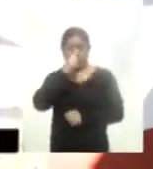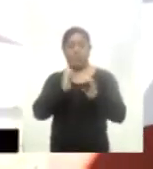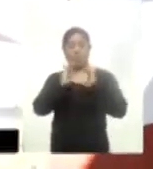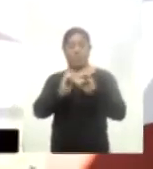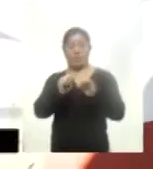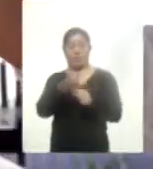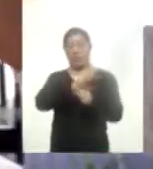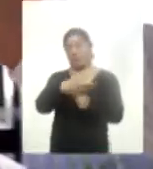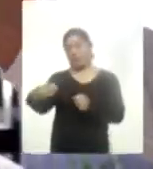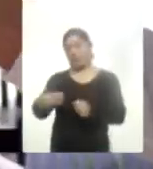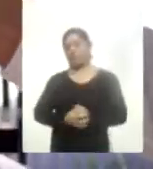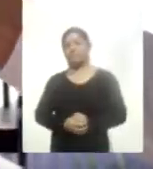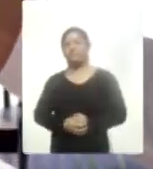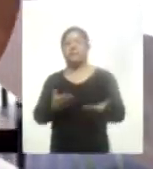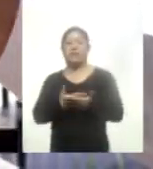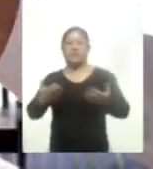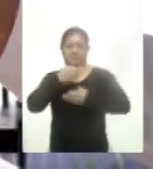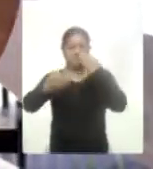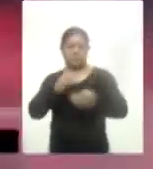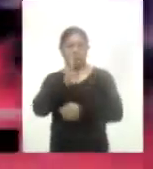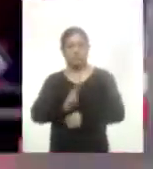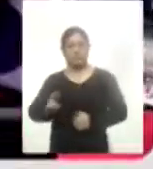COVID-19. Ahora, Noticias Belén Rodríguez.